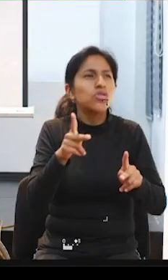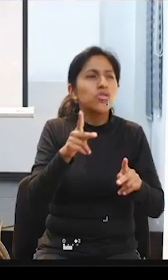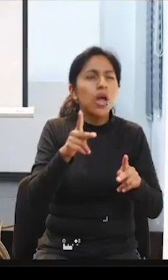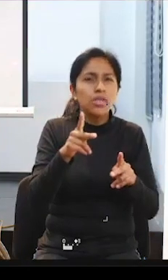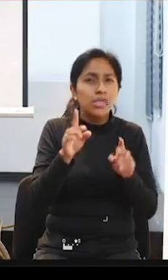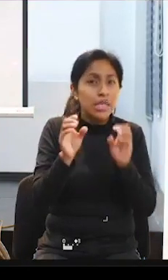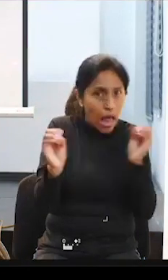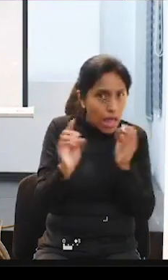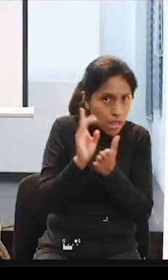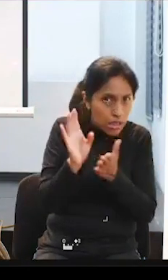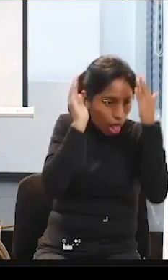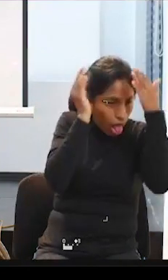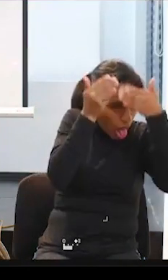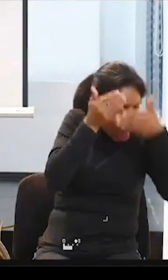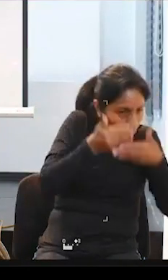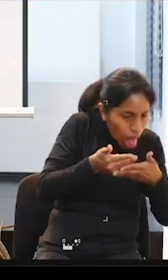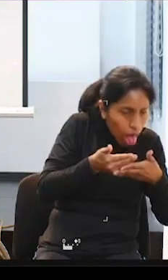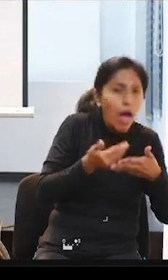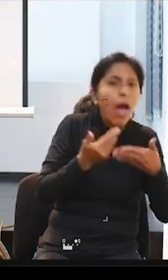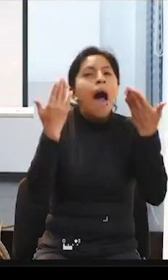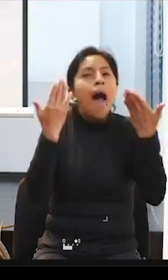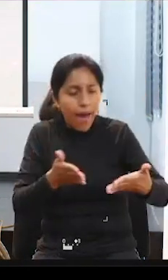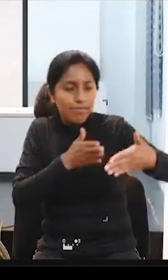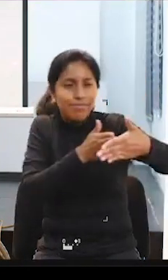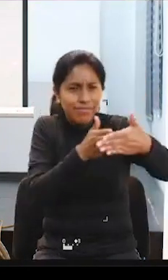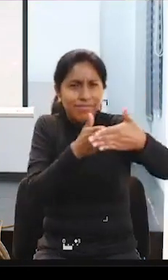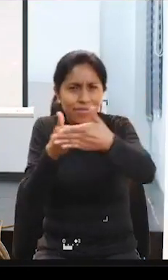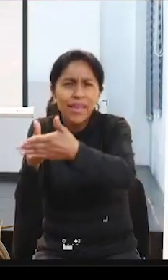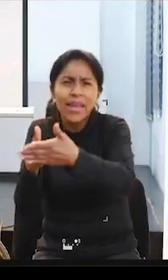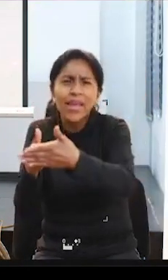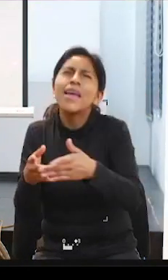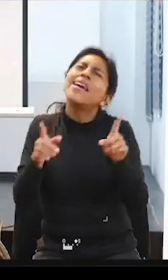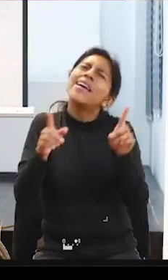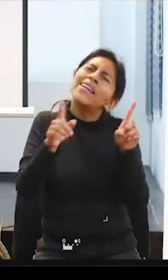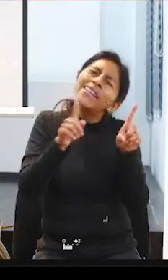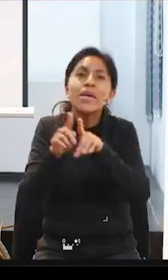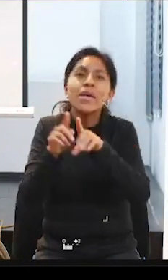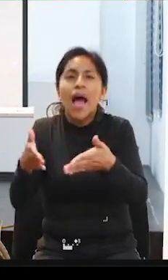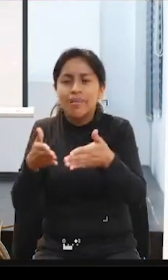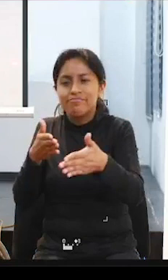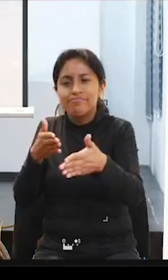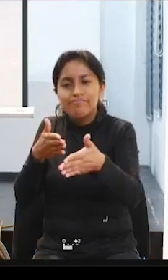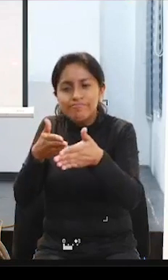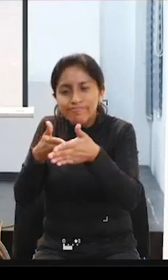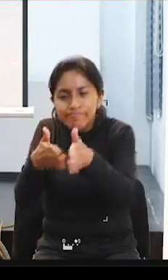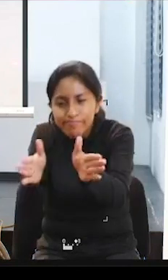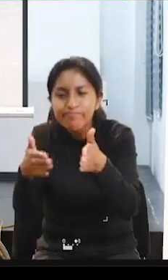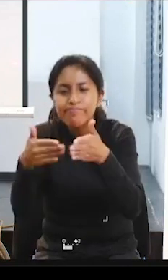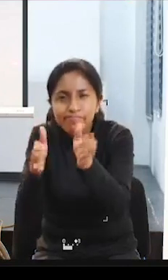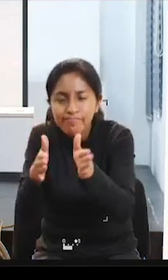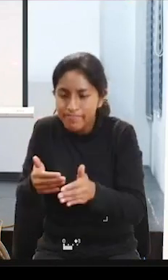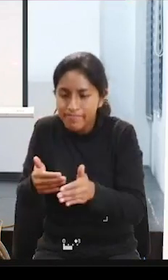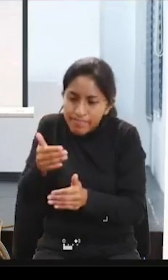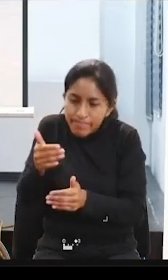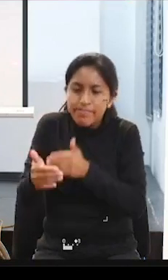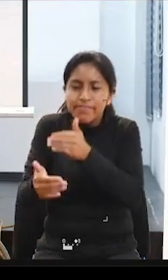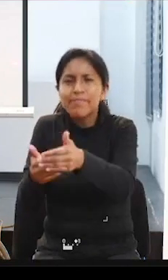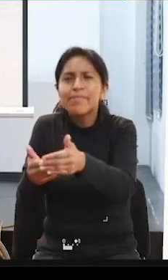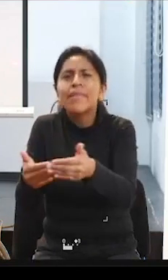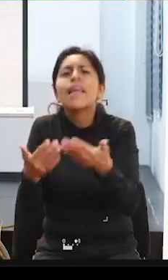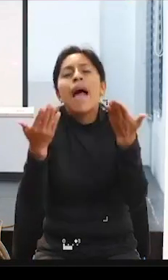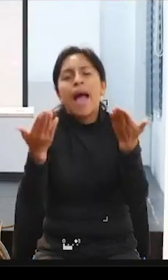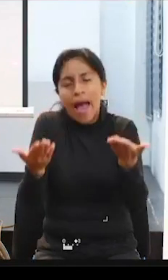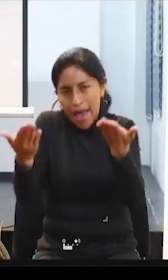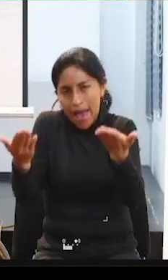existen barreras que se presentan, pero también avances y también muchas personas que están trabajando para que